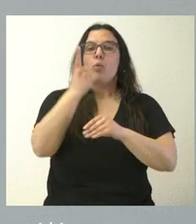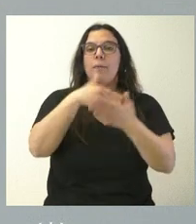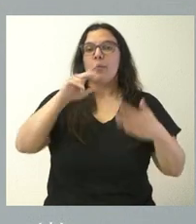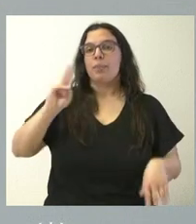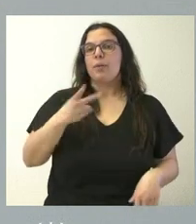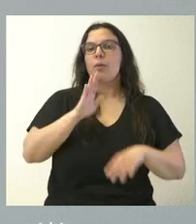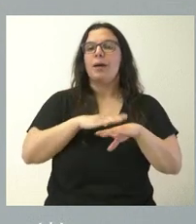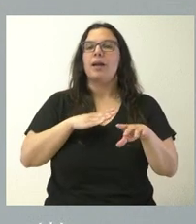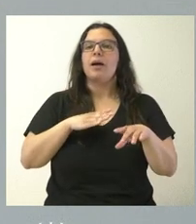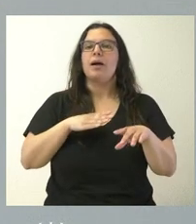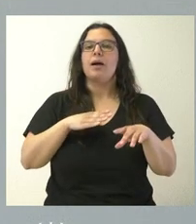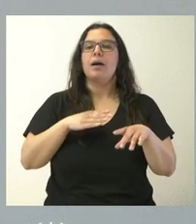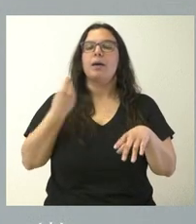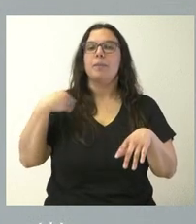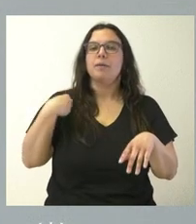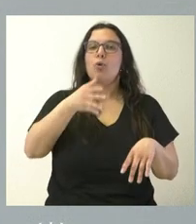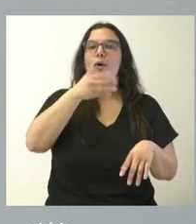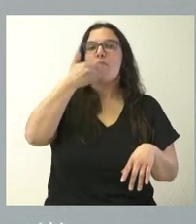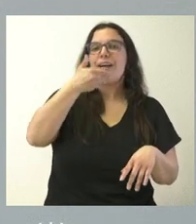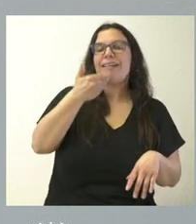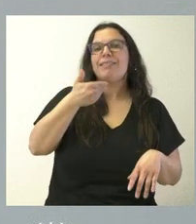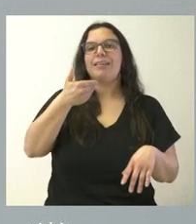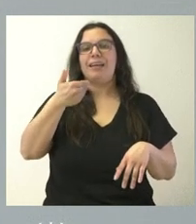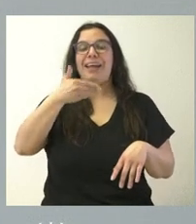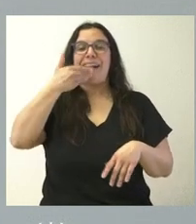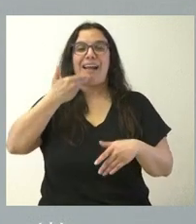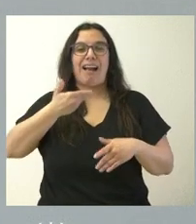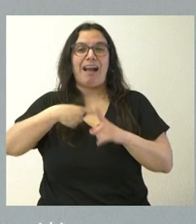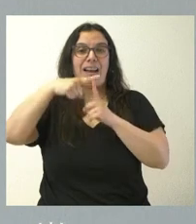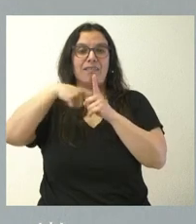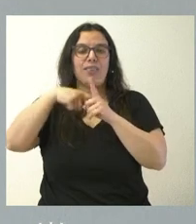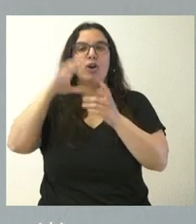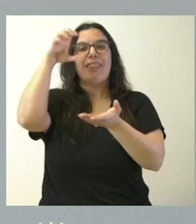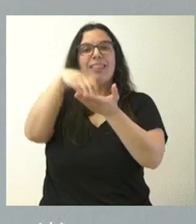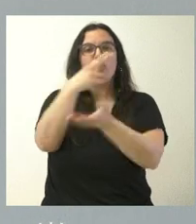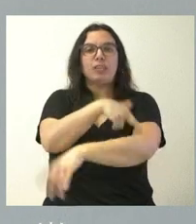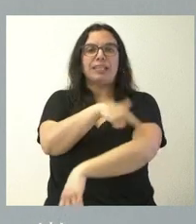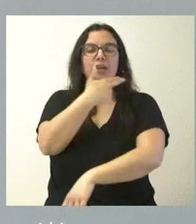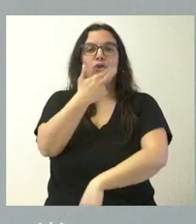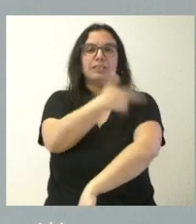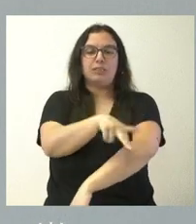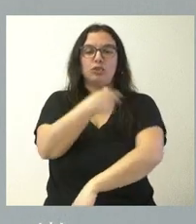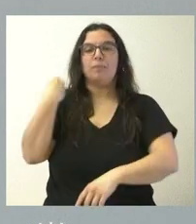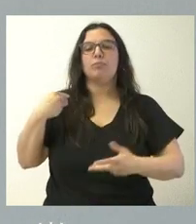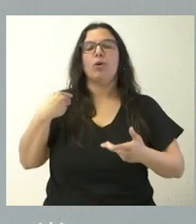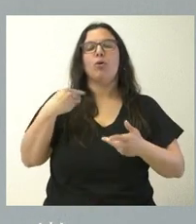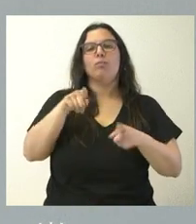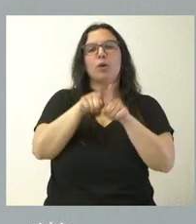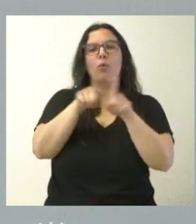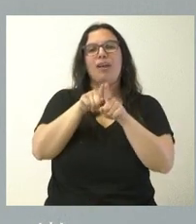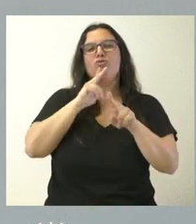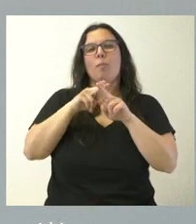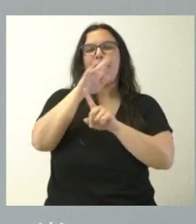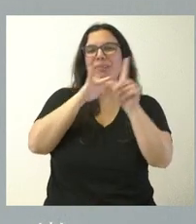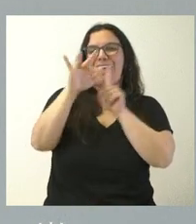para el suministro ecológico de agua caliente y calefacción en centros sanitarios de Soria. Cuando decimos suministro ecológico nos estamos hablando